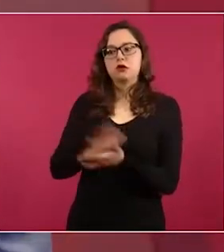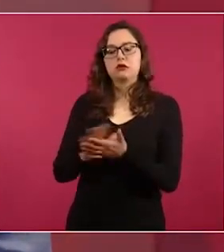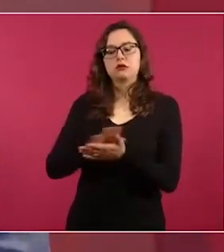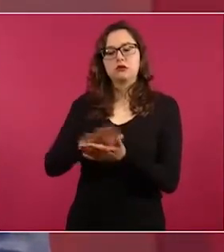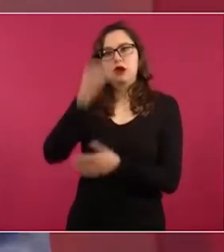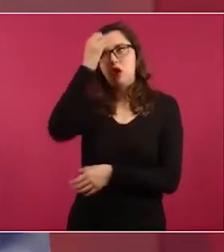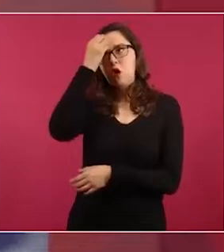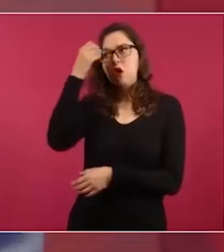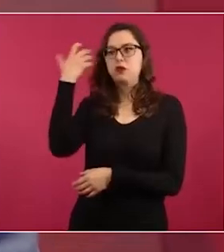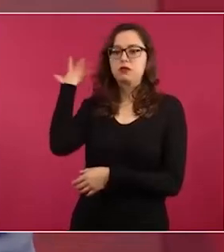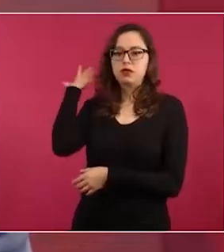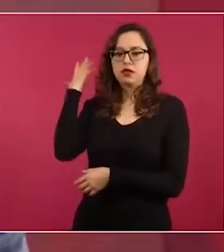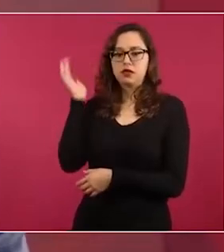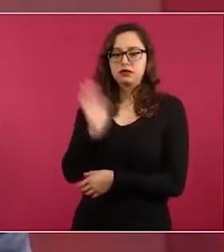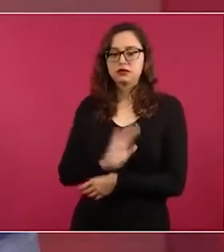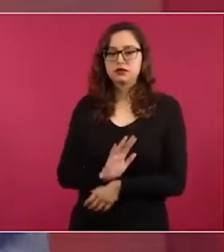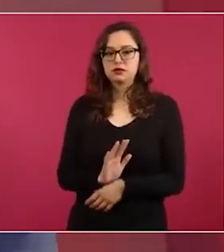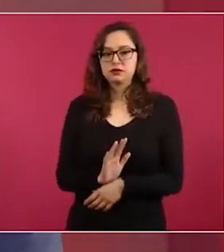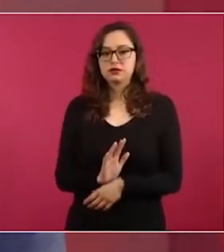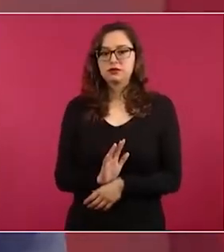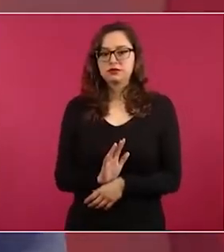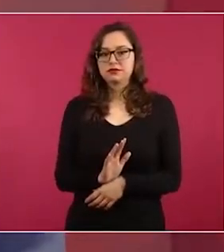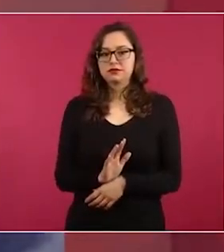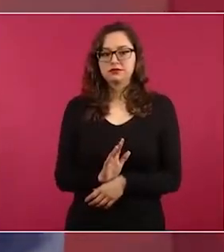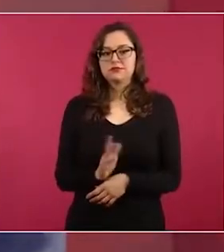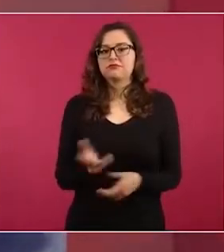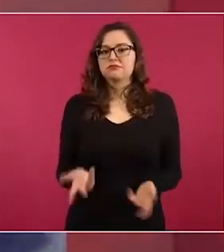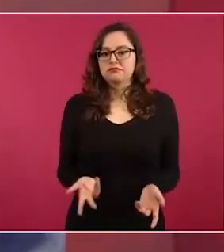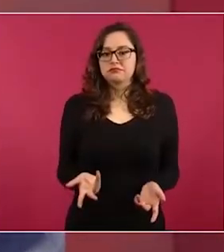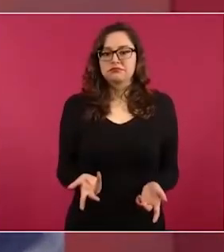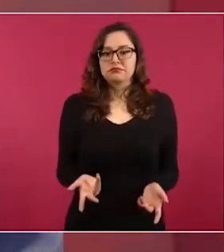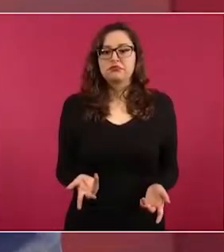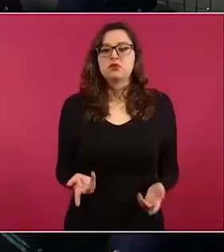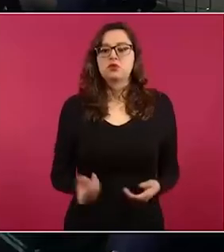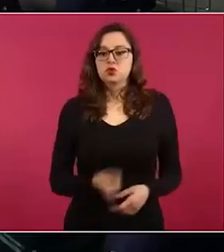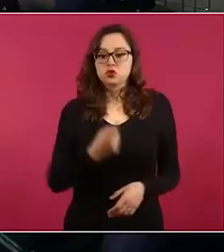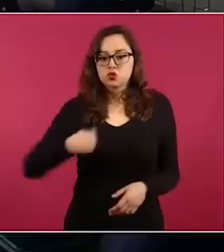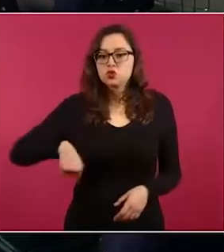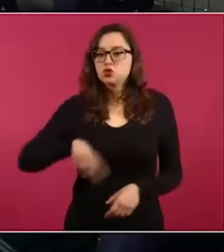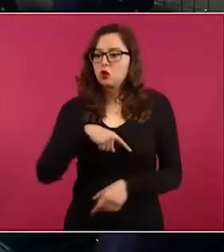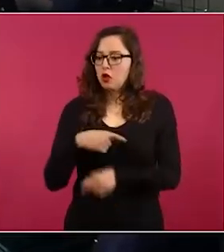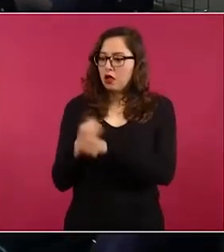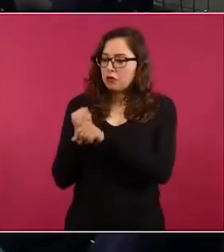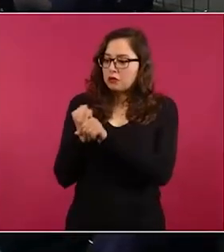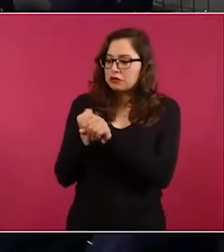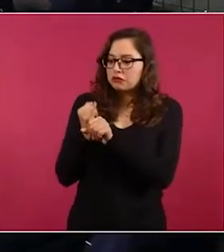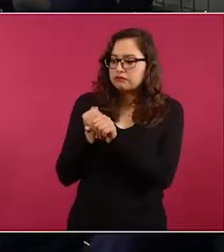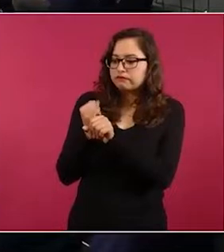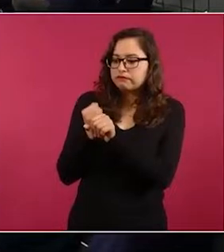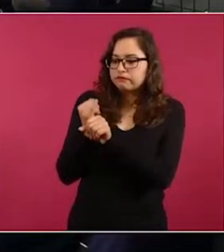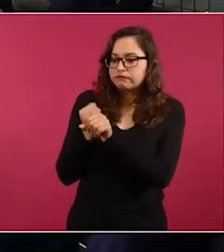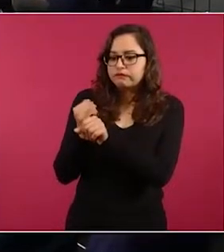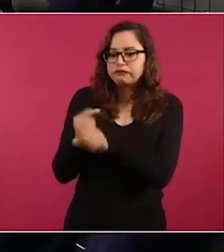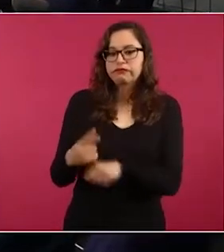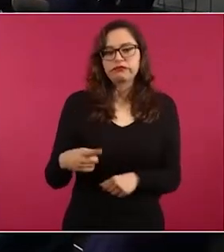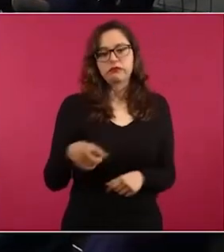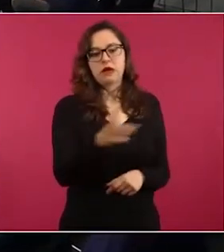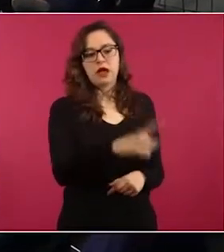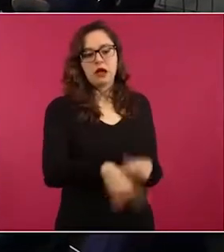estar cuestionándonos